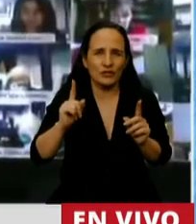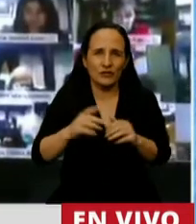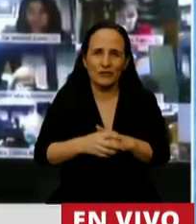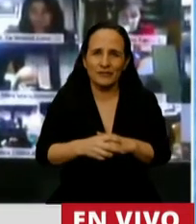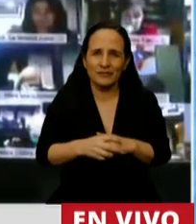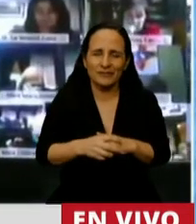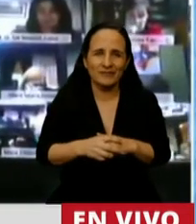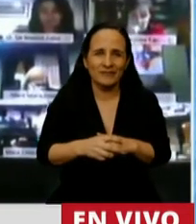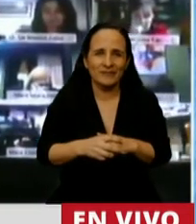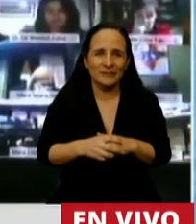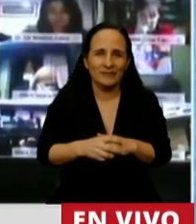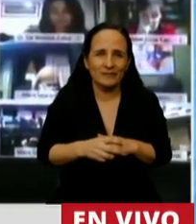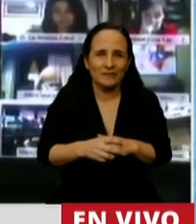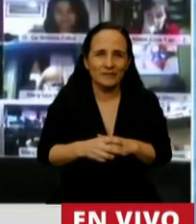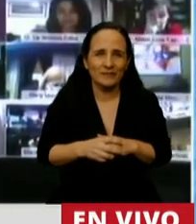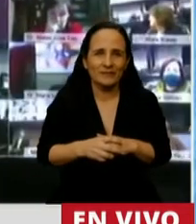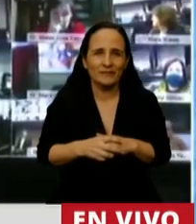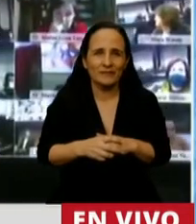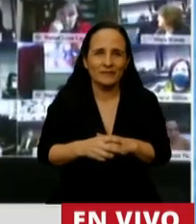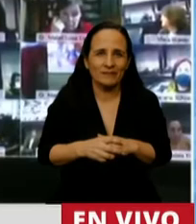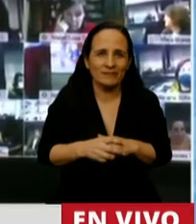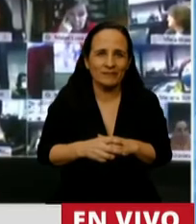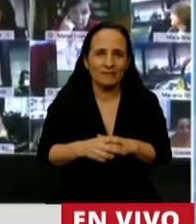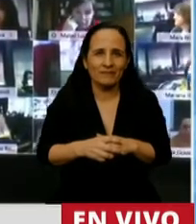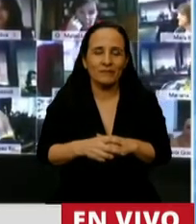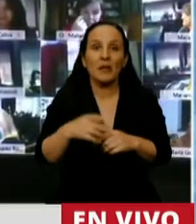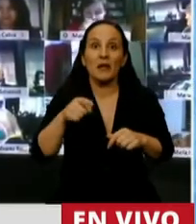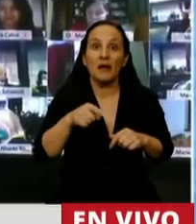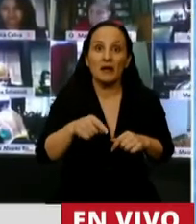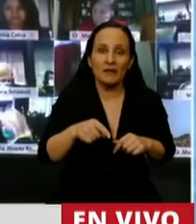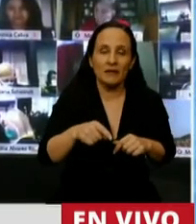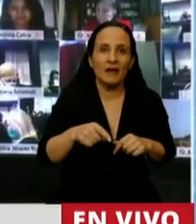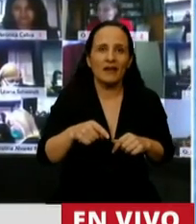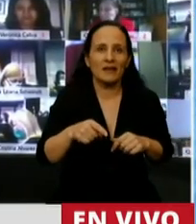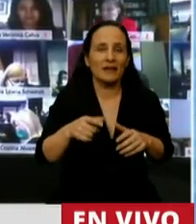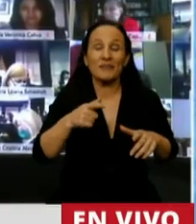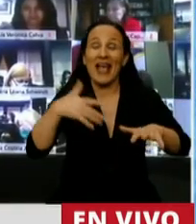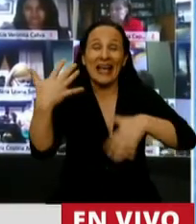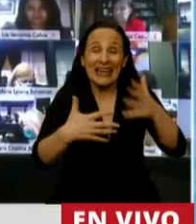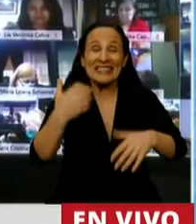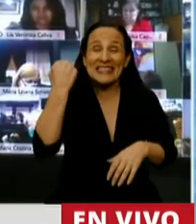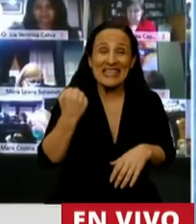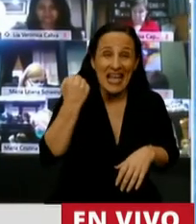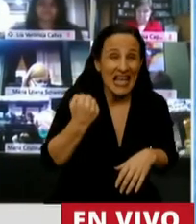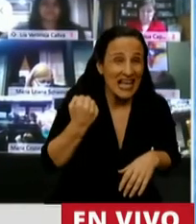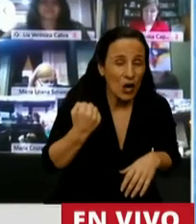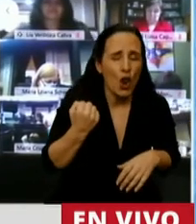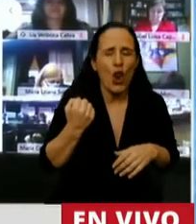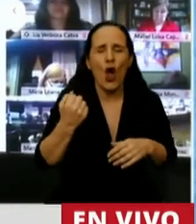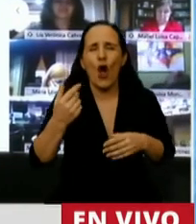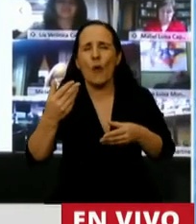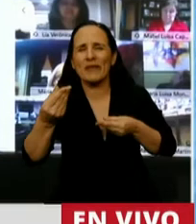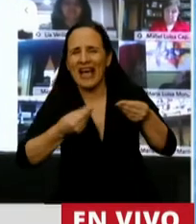señal clara de este conjunto de la violencia legislativa. La crisis económica, financiera,